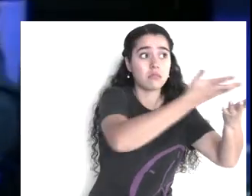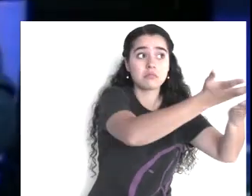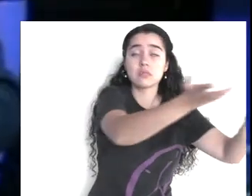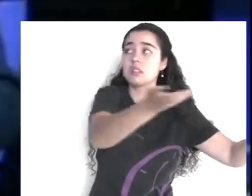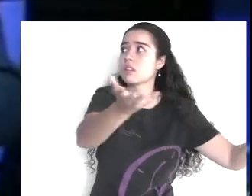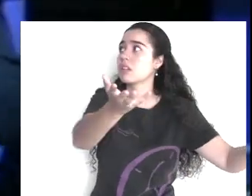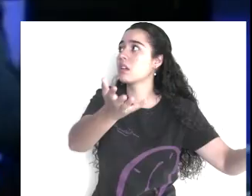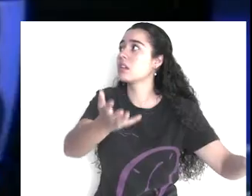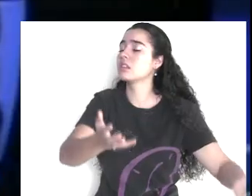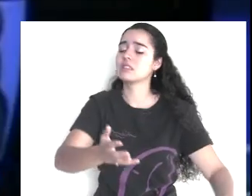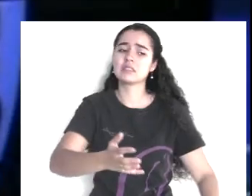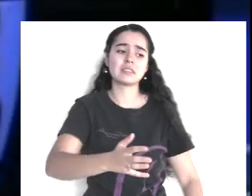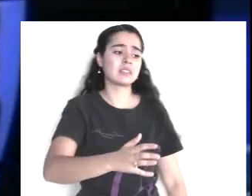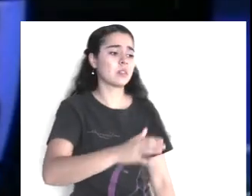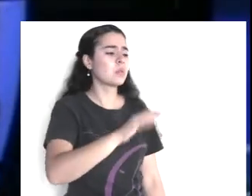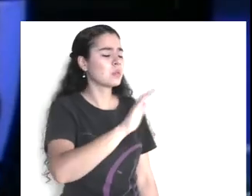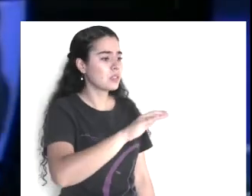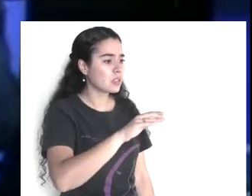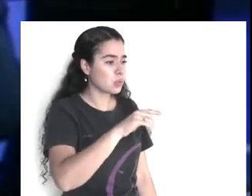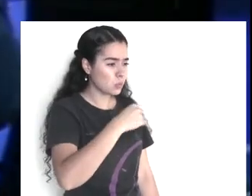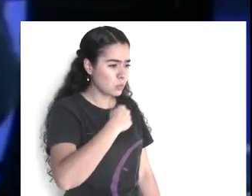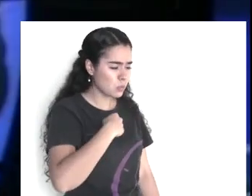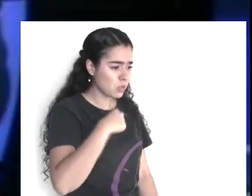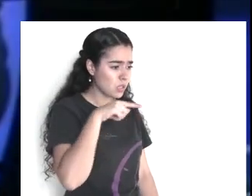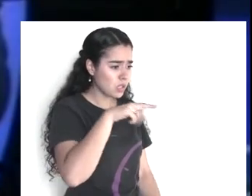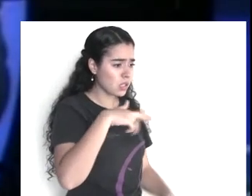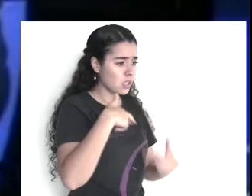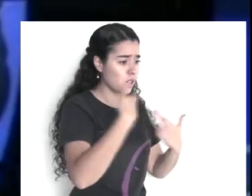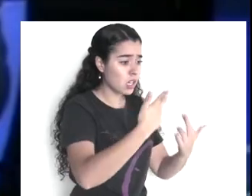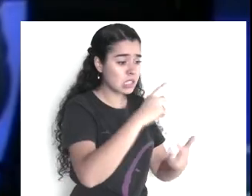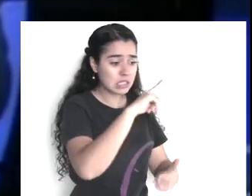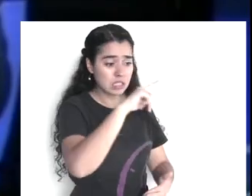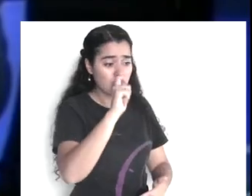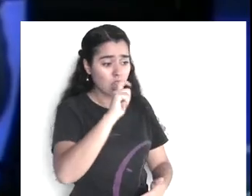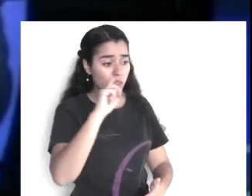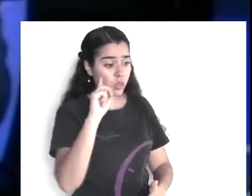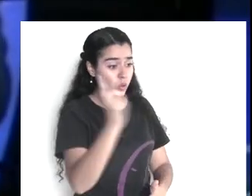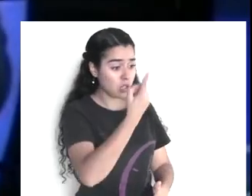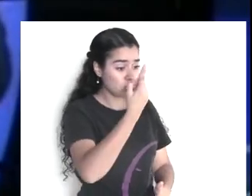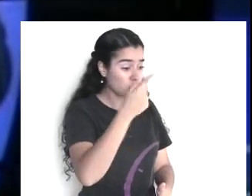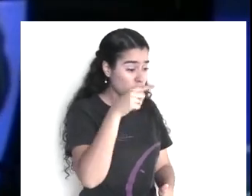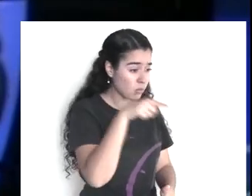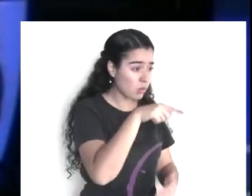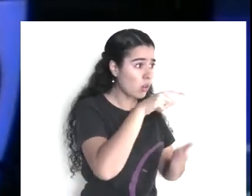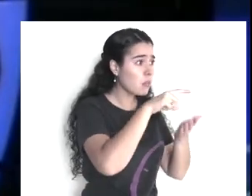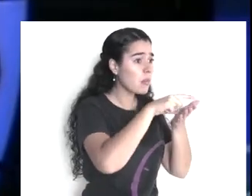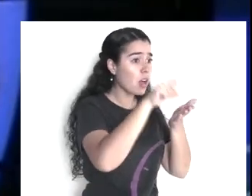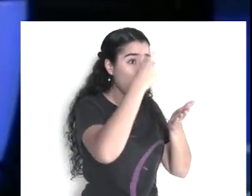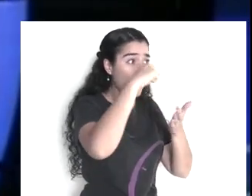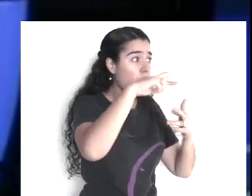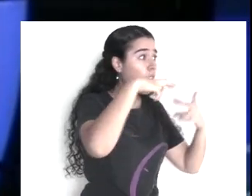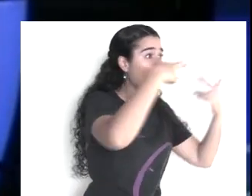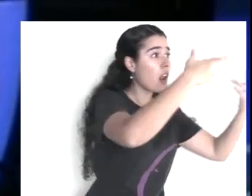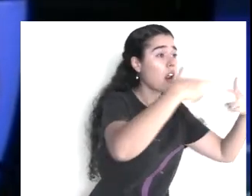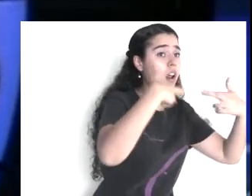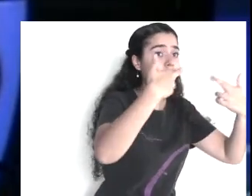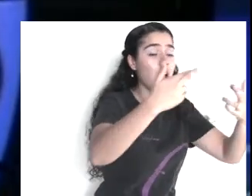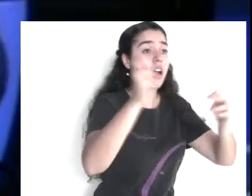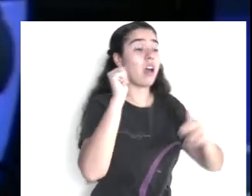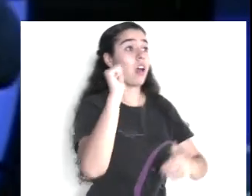dice, oye, los 100 dólares, que yo te di, los usaste, para comprar comida,